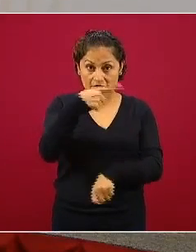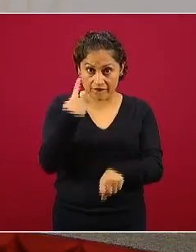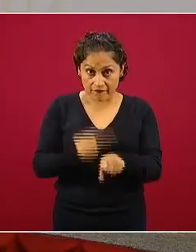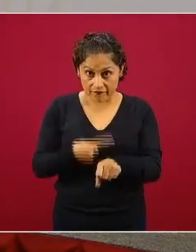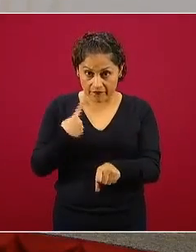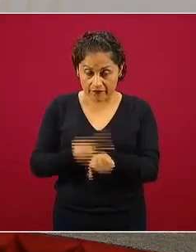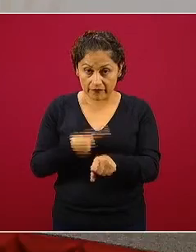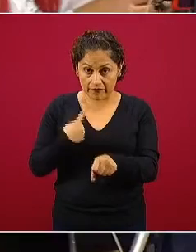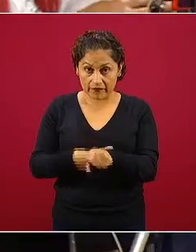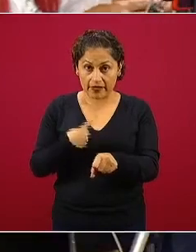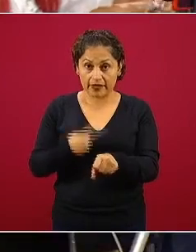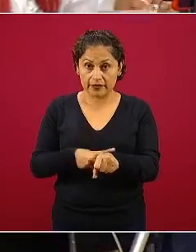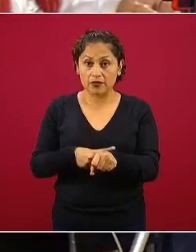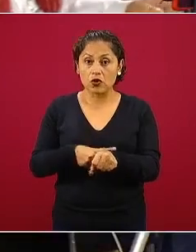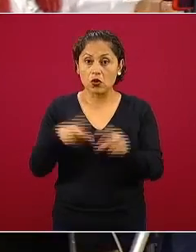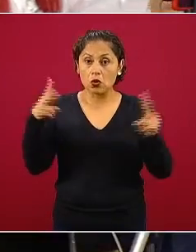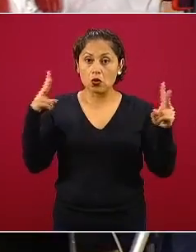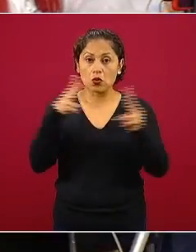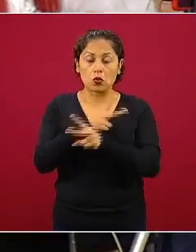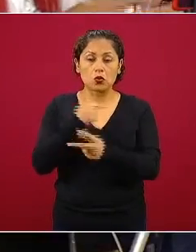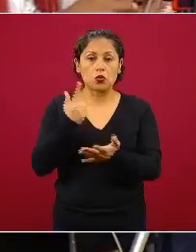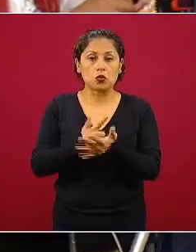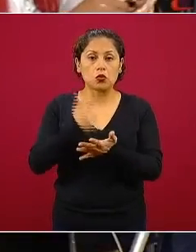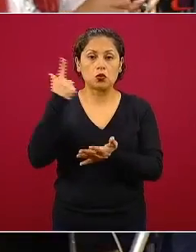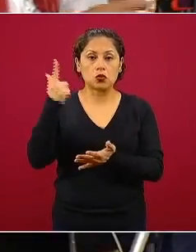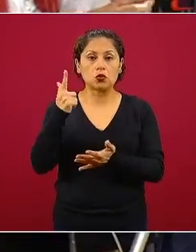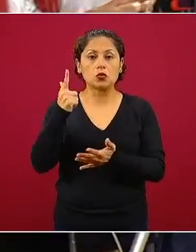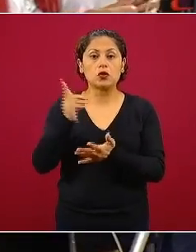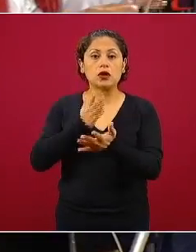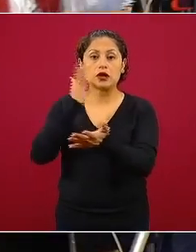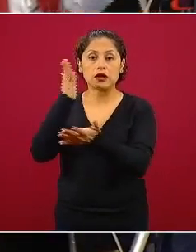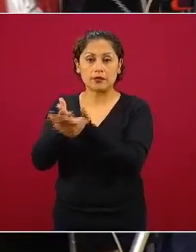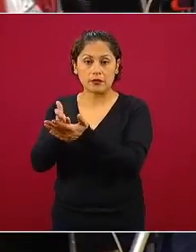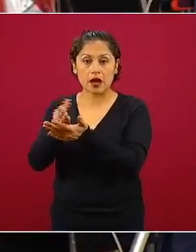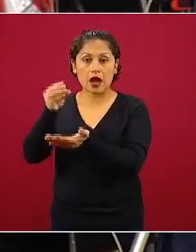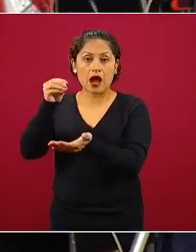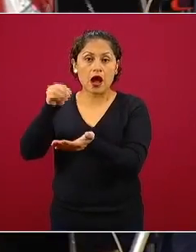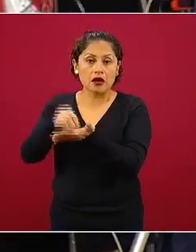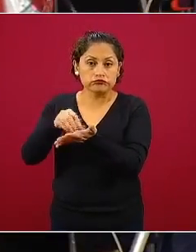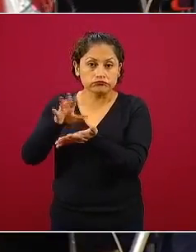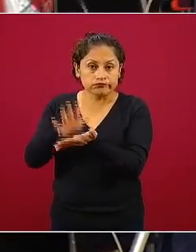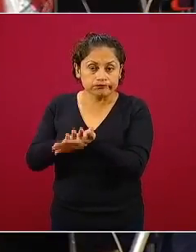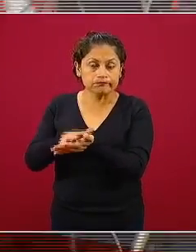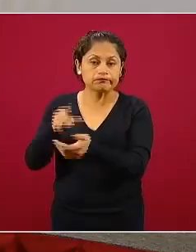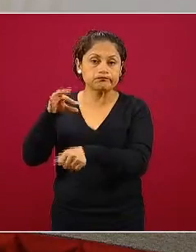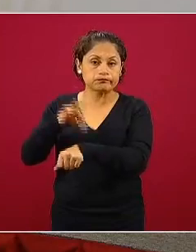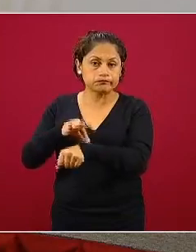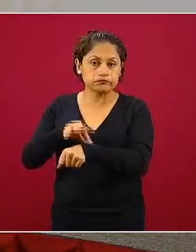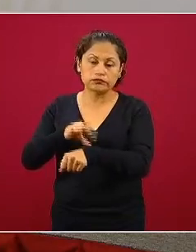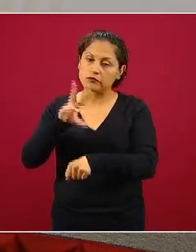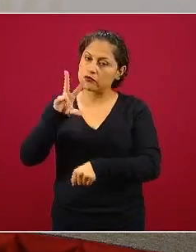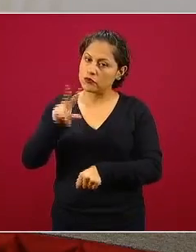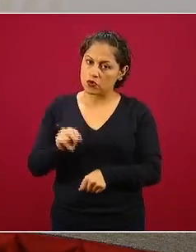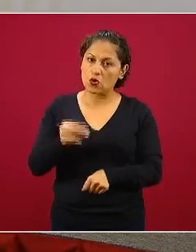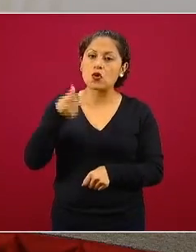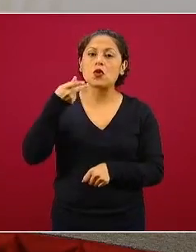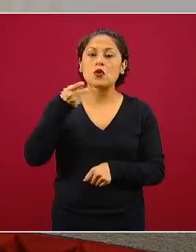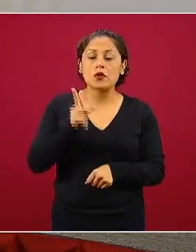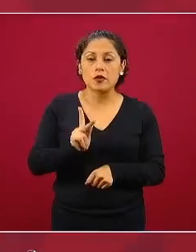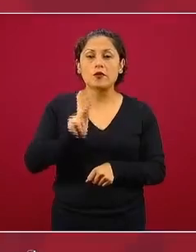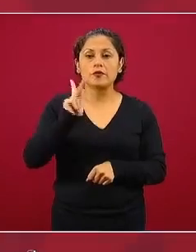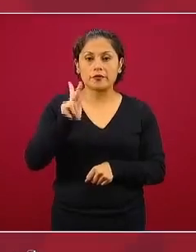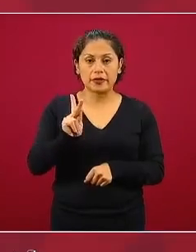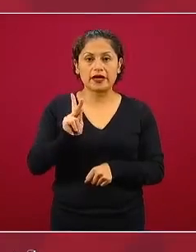se van a presentar a consulta lo cual es una muy buena noticia pero en términos de la estimación afecta la calidad de la